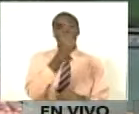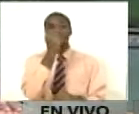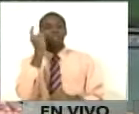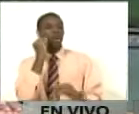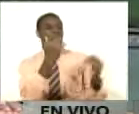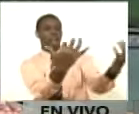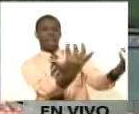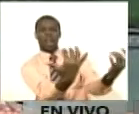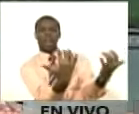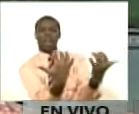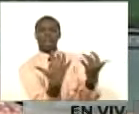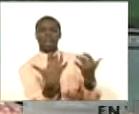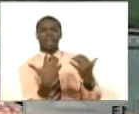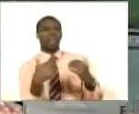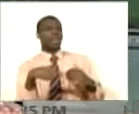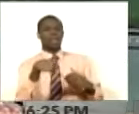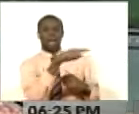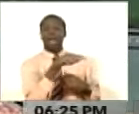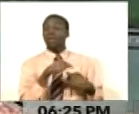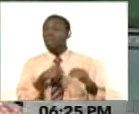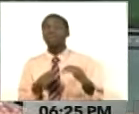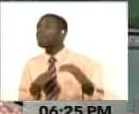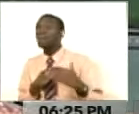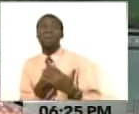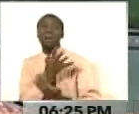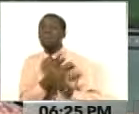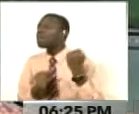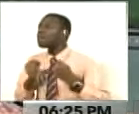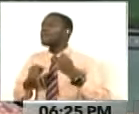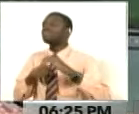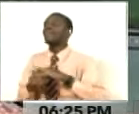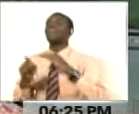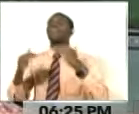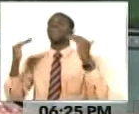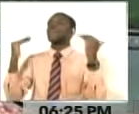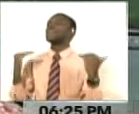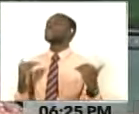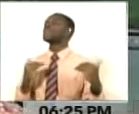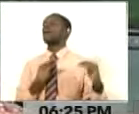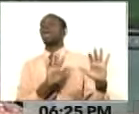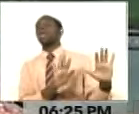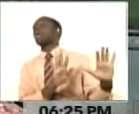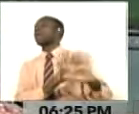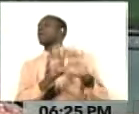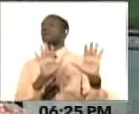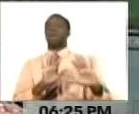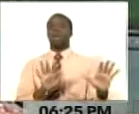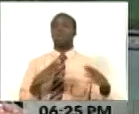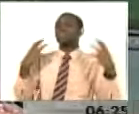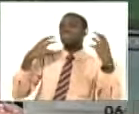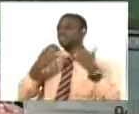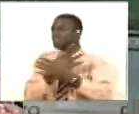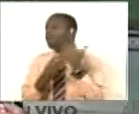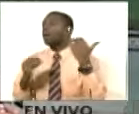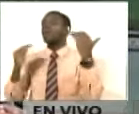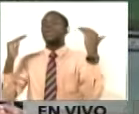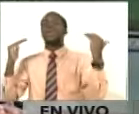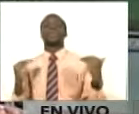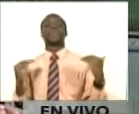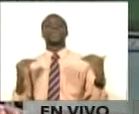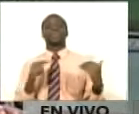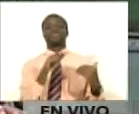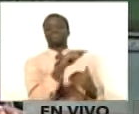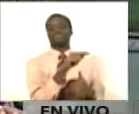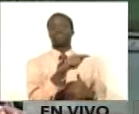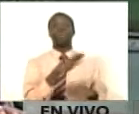que han encontrado en nuestra patria un refugio donde reposar su alma, donde reposar sus inquietudes y sus esperanzas